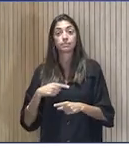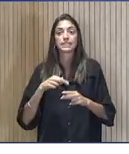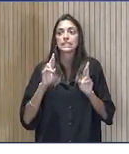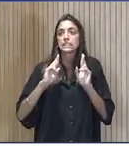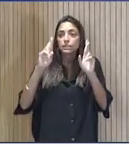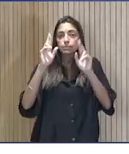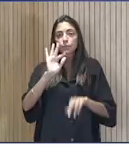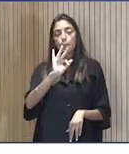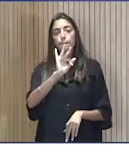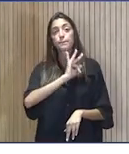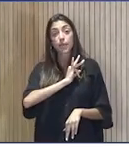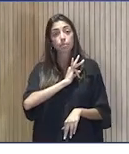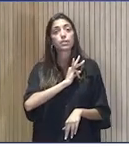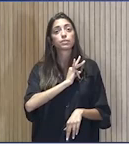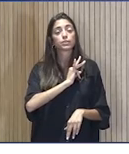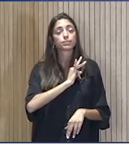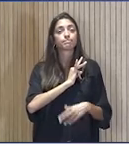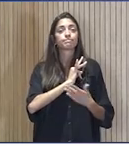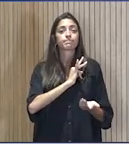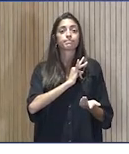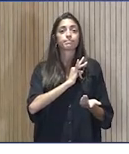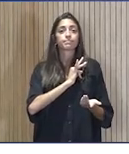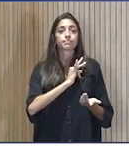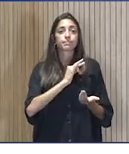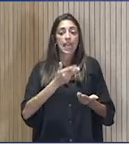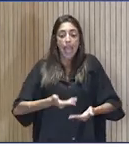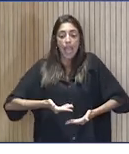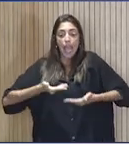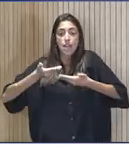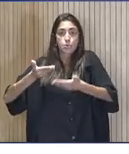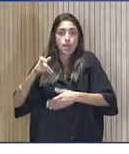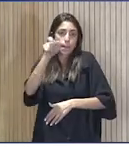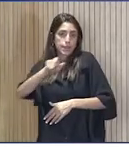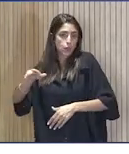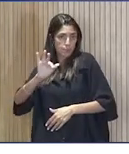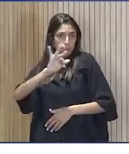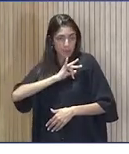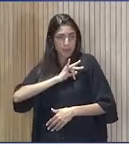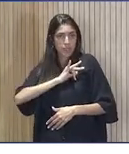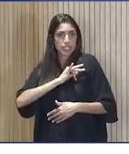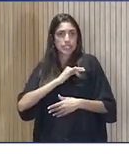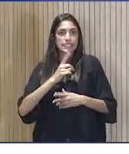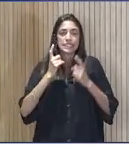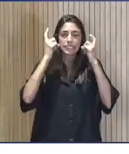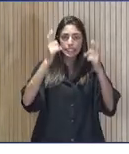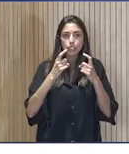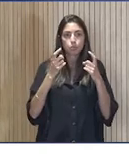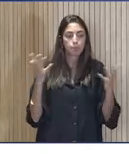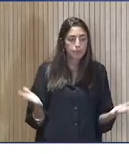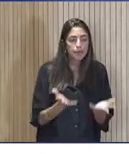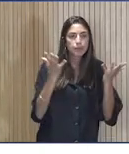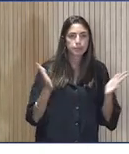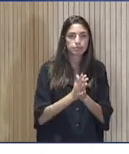colmen a aquellos que los ganen y no desincentiven a aquellos que no los ganan